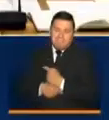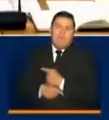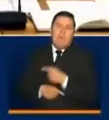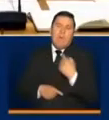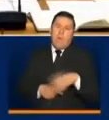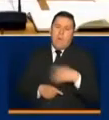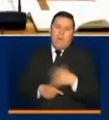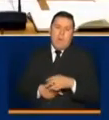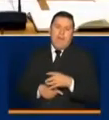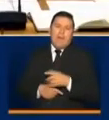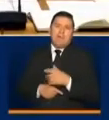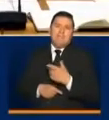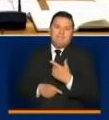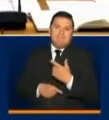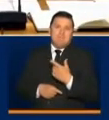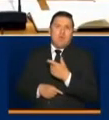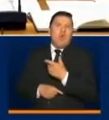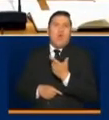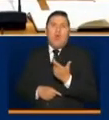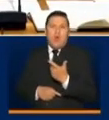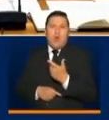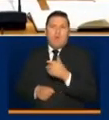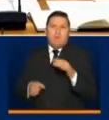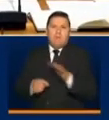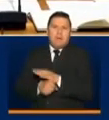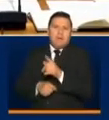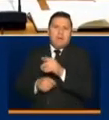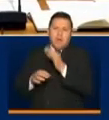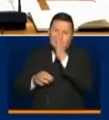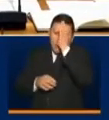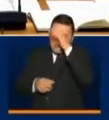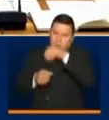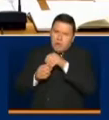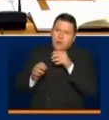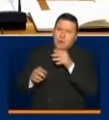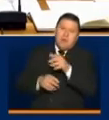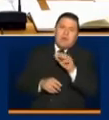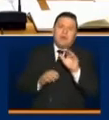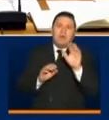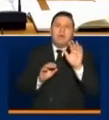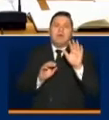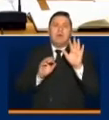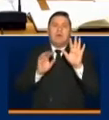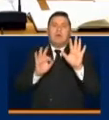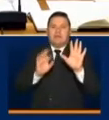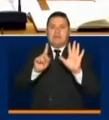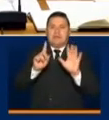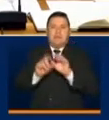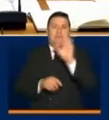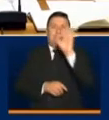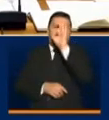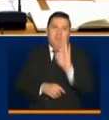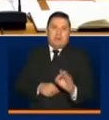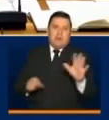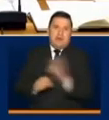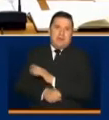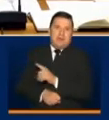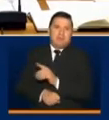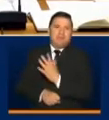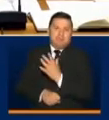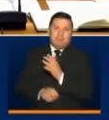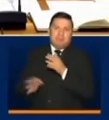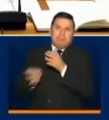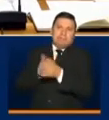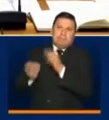una utilización, ocupación de cuidado intensivo del 86%. Revisamos